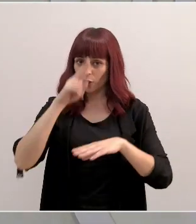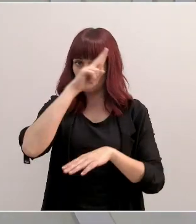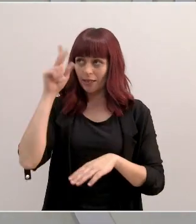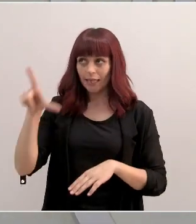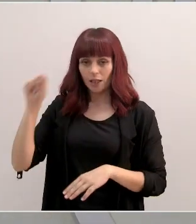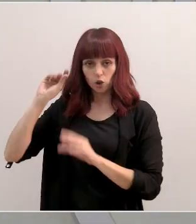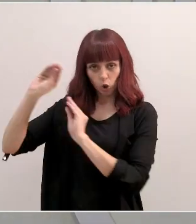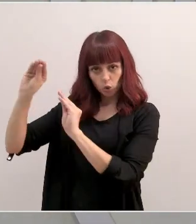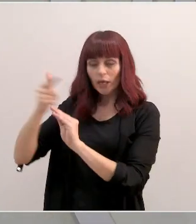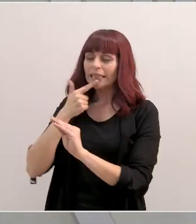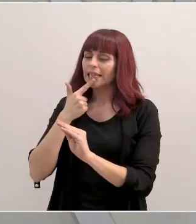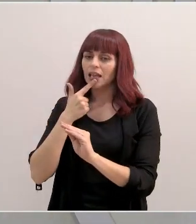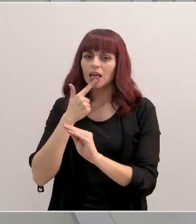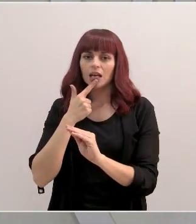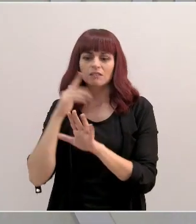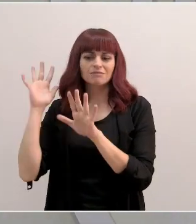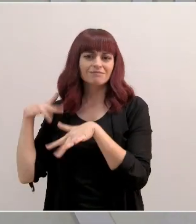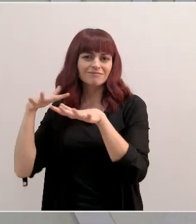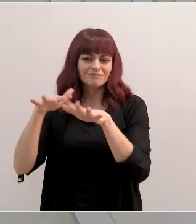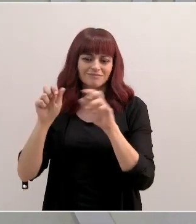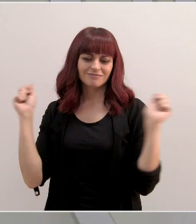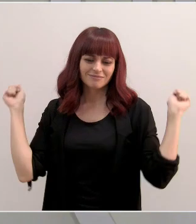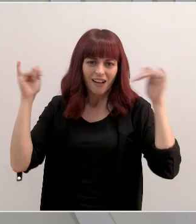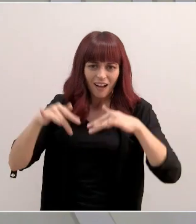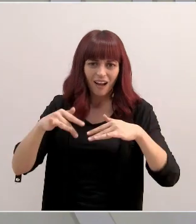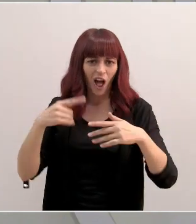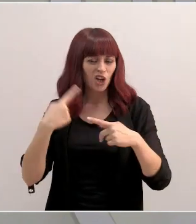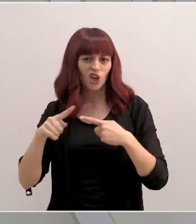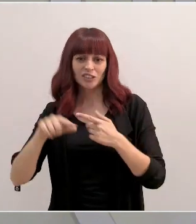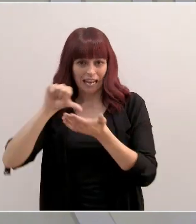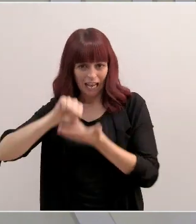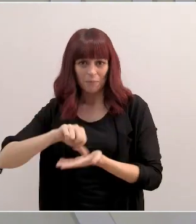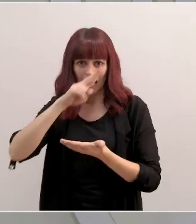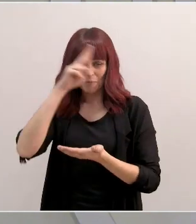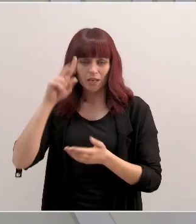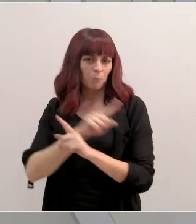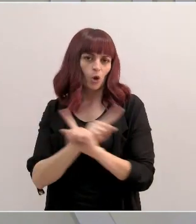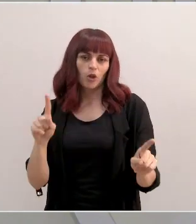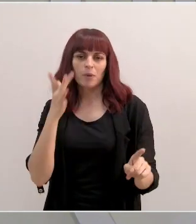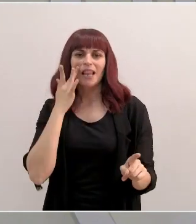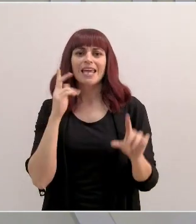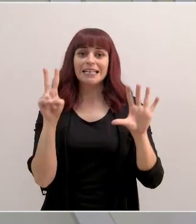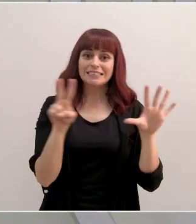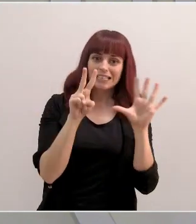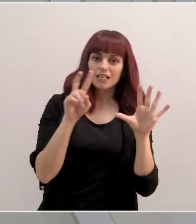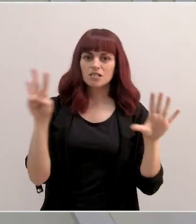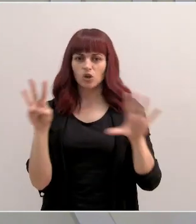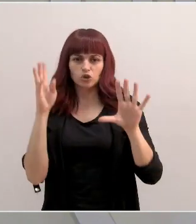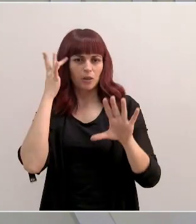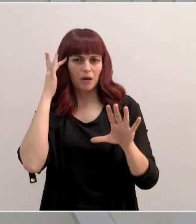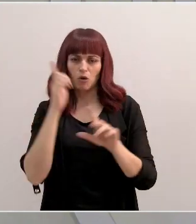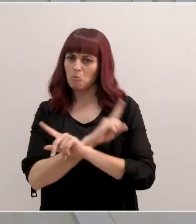que ha decidido prohibir todas las concentraciones y manifestaciones en la capital para el próximo 7 y 8 de marzo,